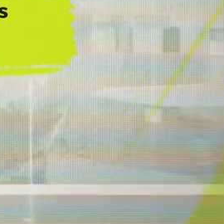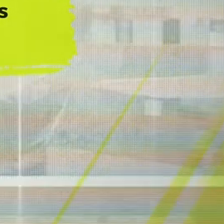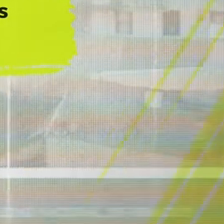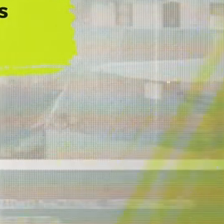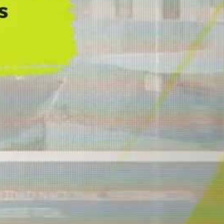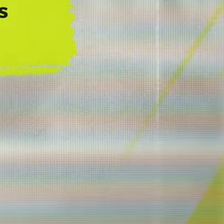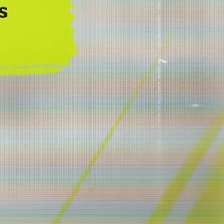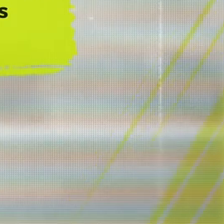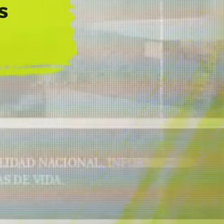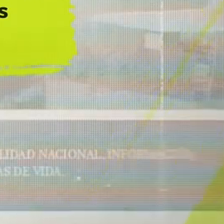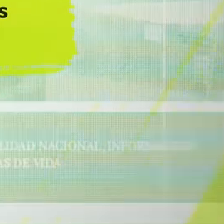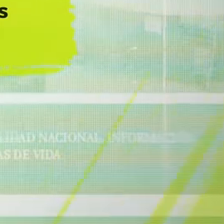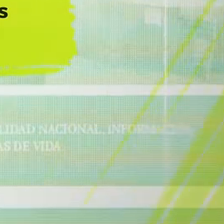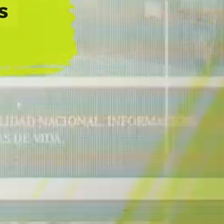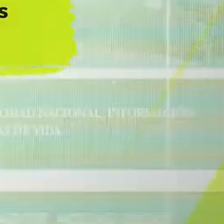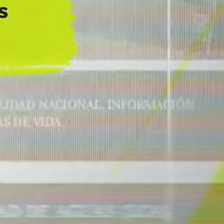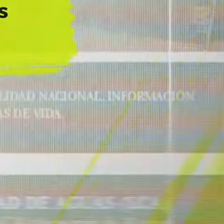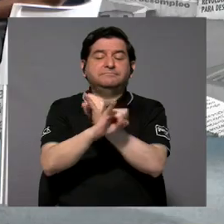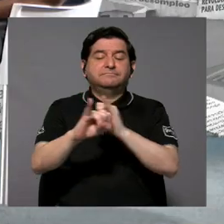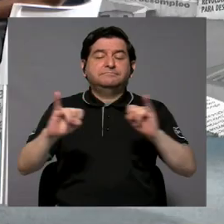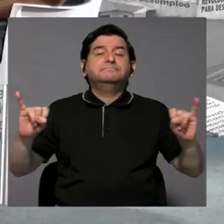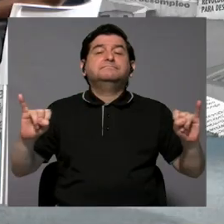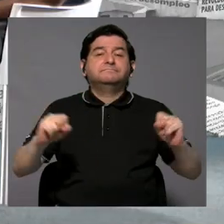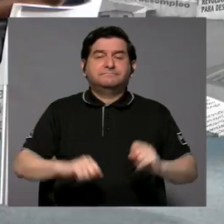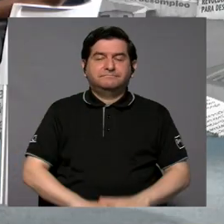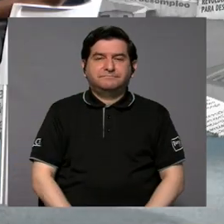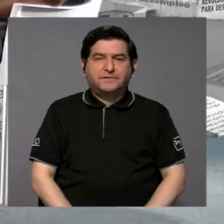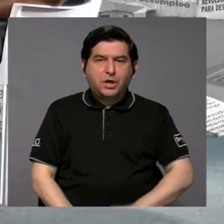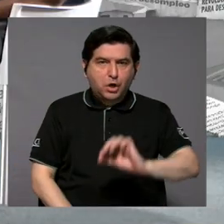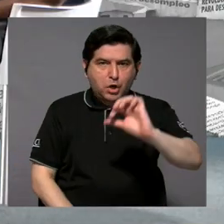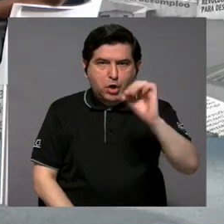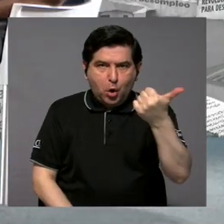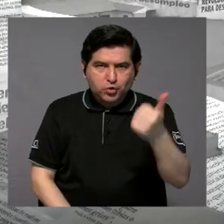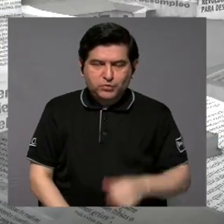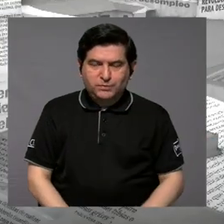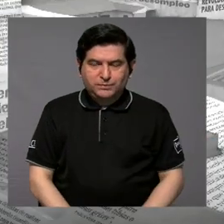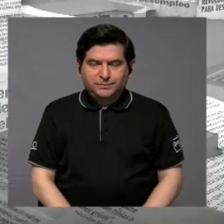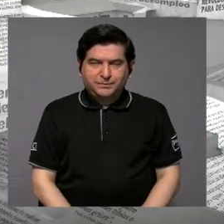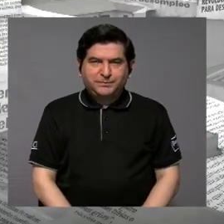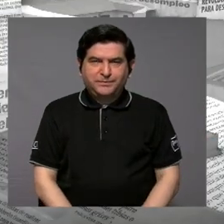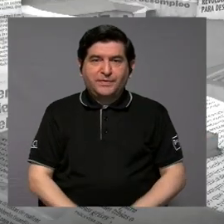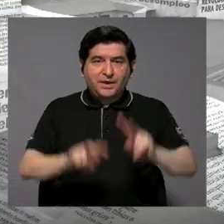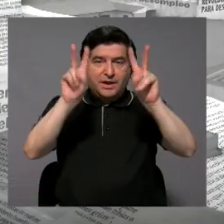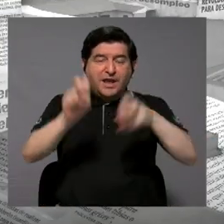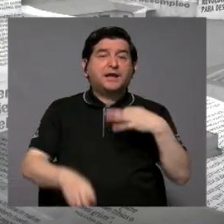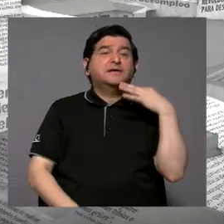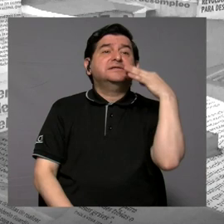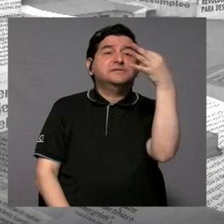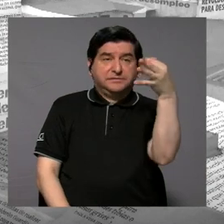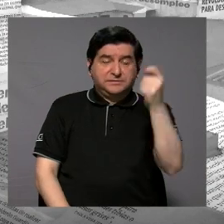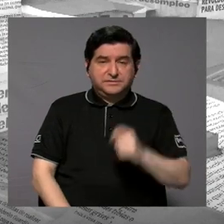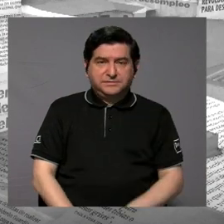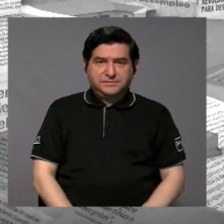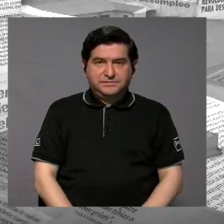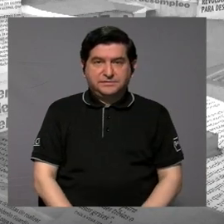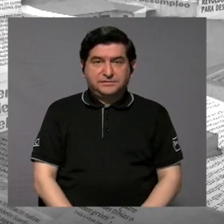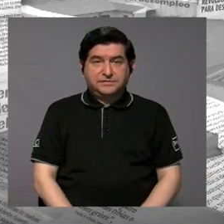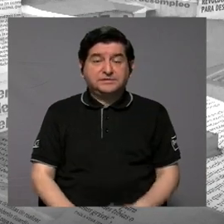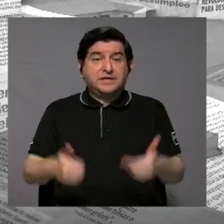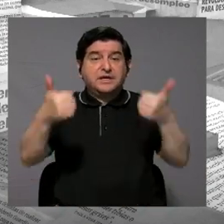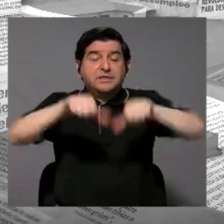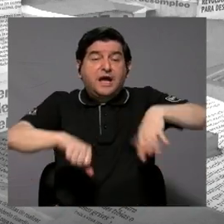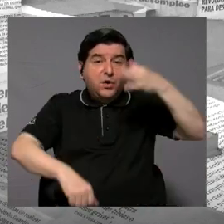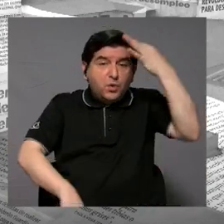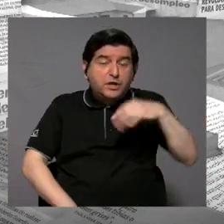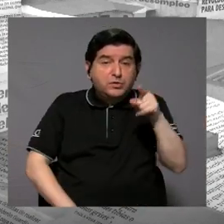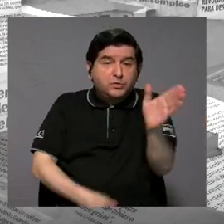debería ser un organismo autónomo. La otra cosa es, las pruebas que vienen van según el